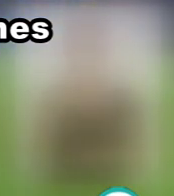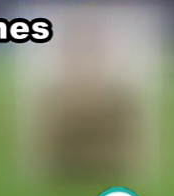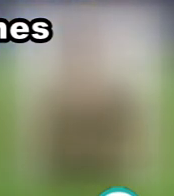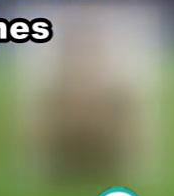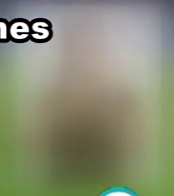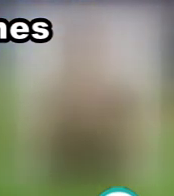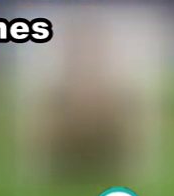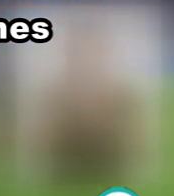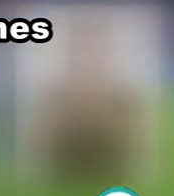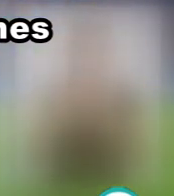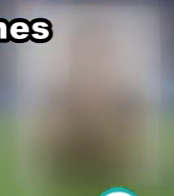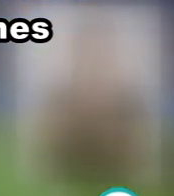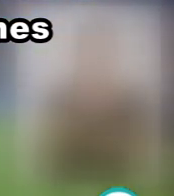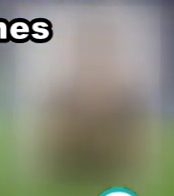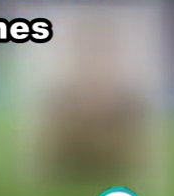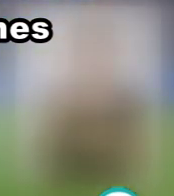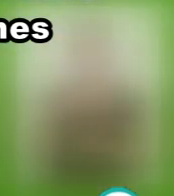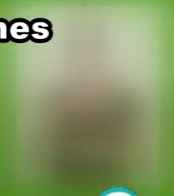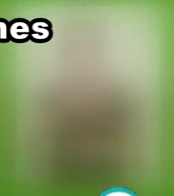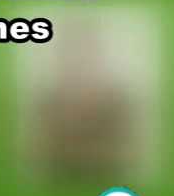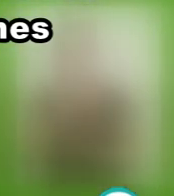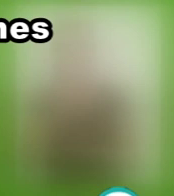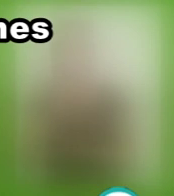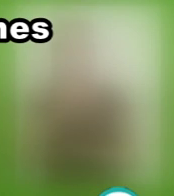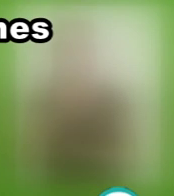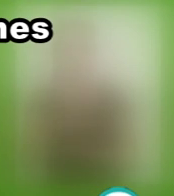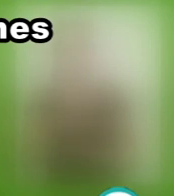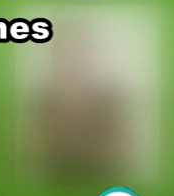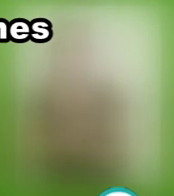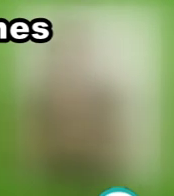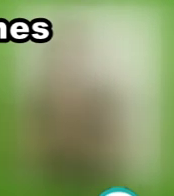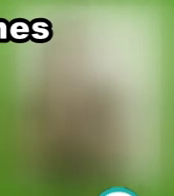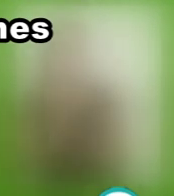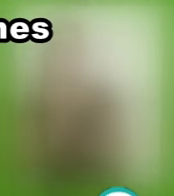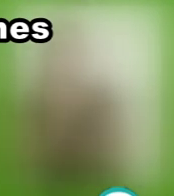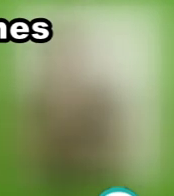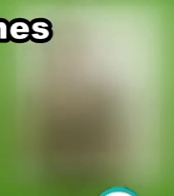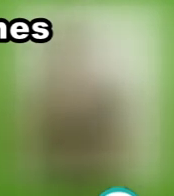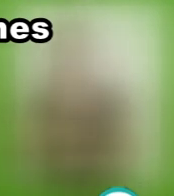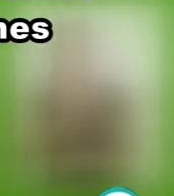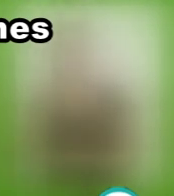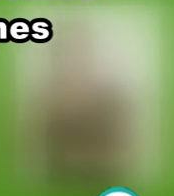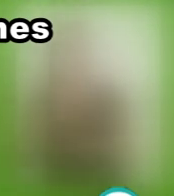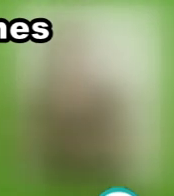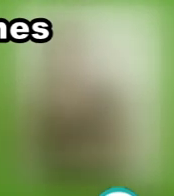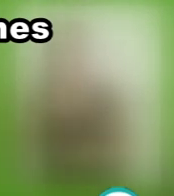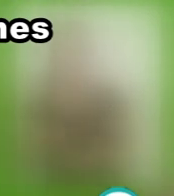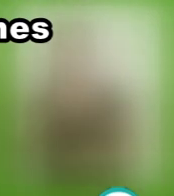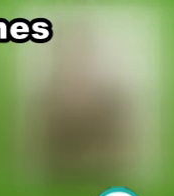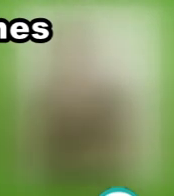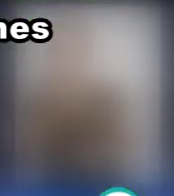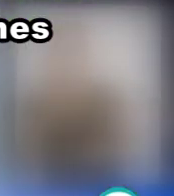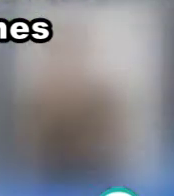problema hay con los calendarios? Claro, sí, pero sí puede jugar Munir, aunque parece que ayer... Y hay otra cosa, también tiene la ventaja de que